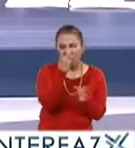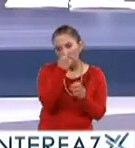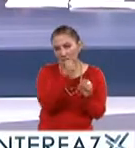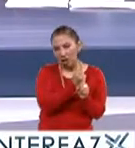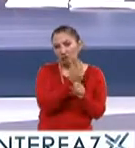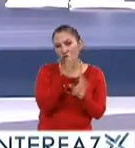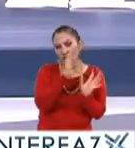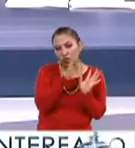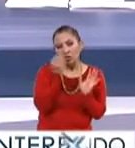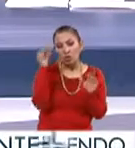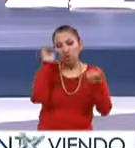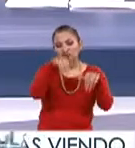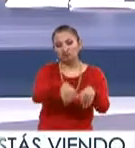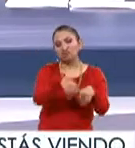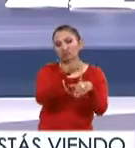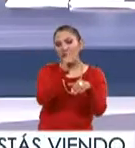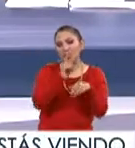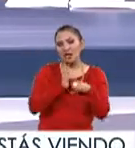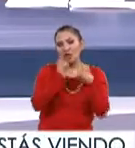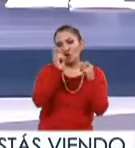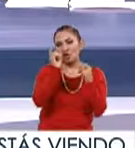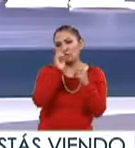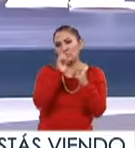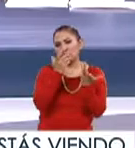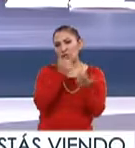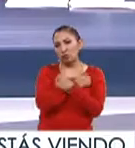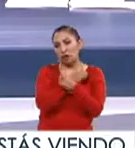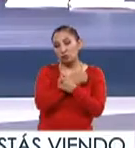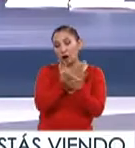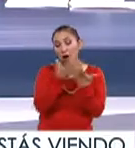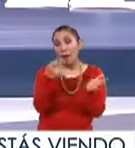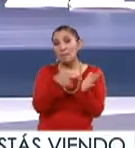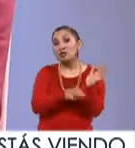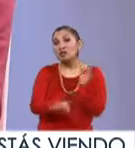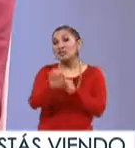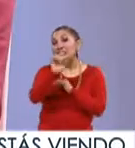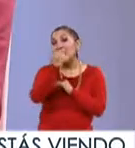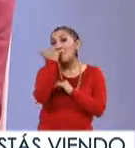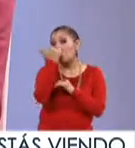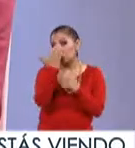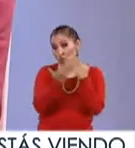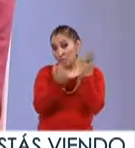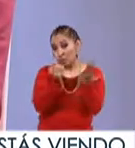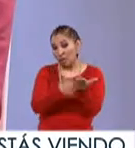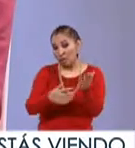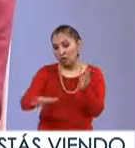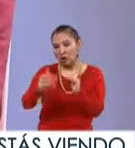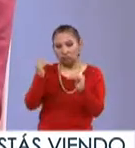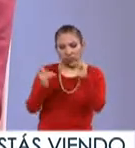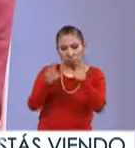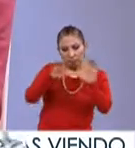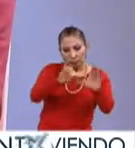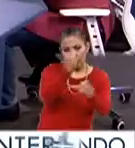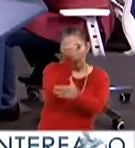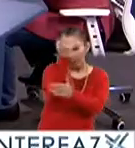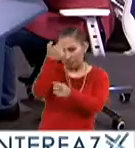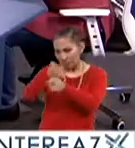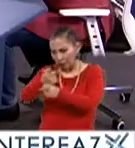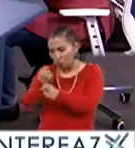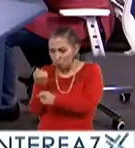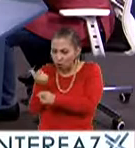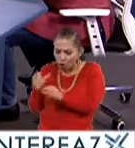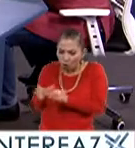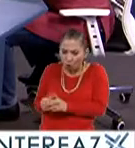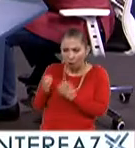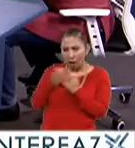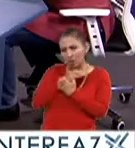tres años cuando nos incorporamos a la dirección. Ahorita son 1.960 alumnos. Los equilibrados entre preescolar y primaria y muy pocos